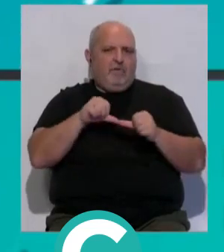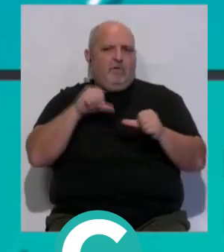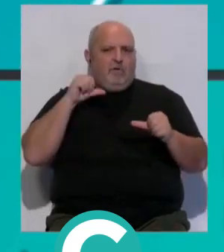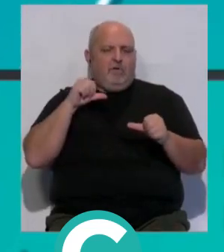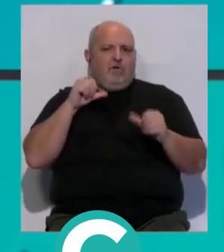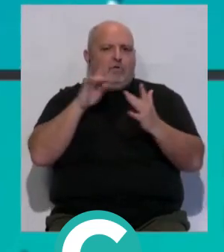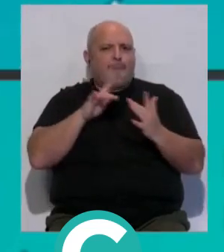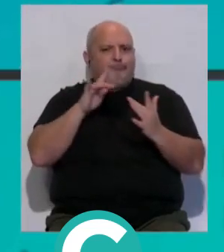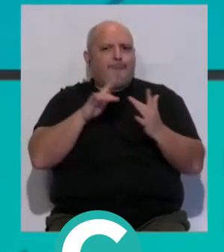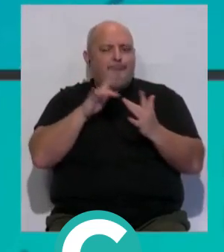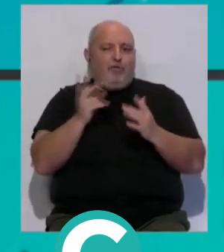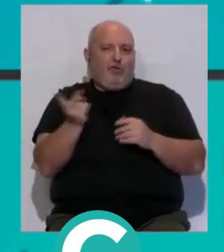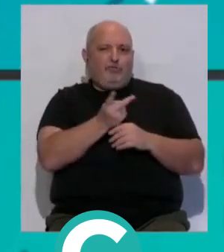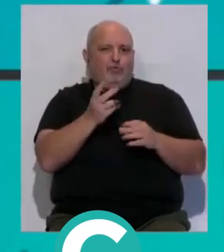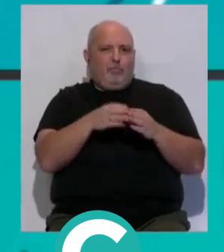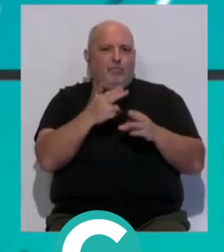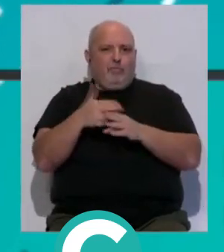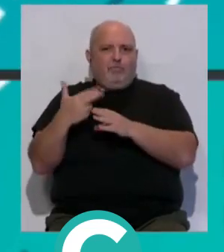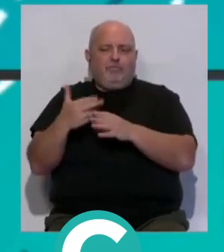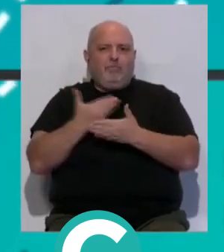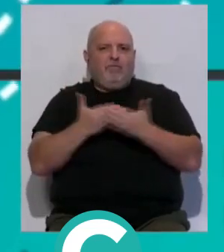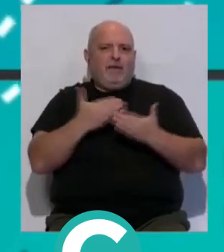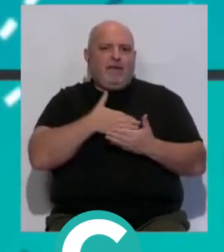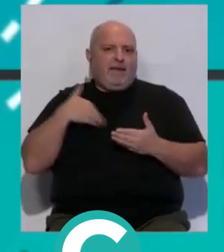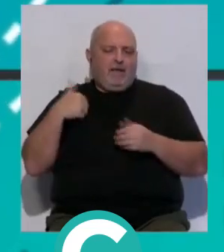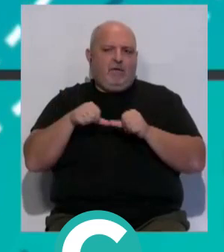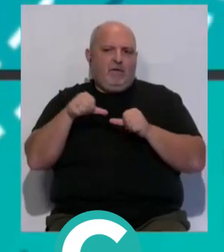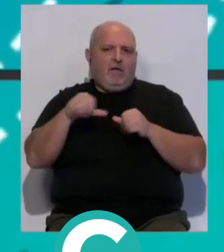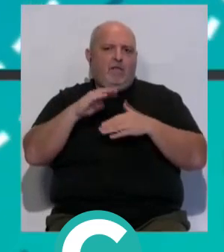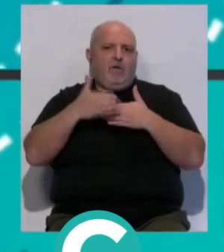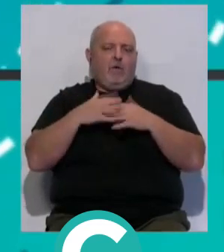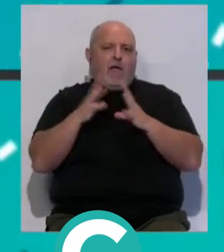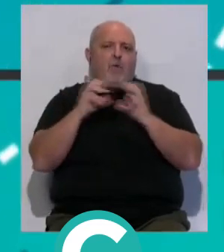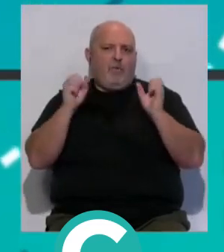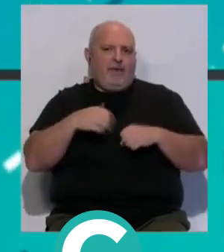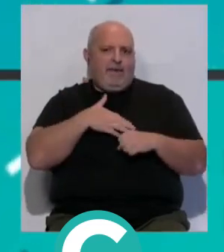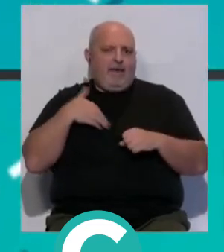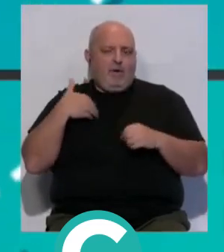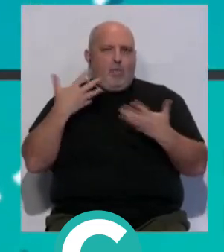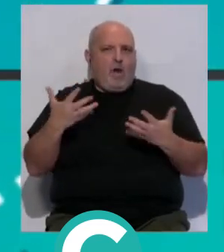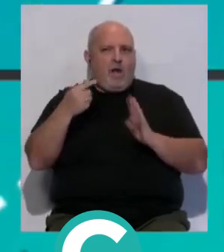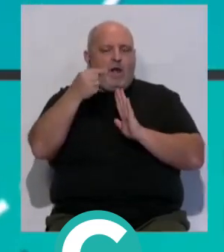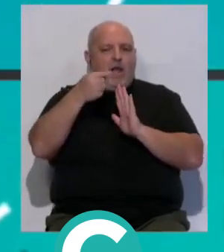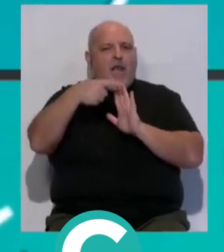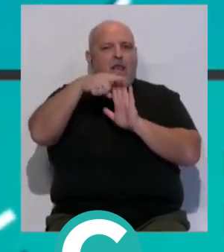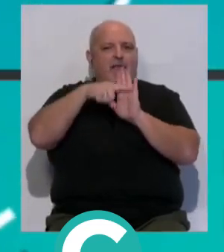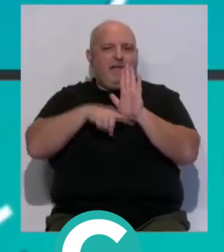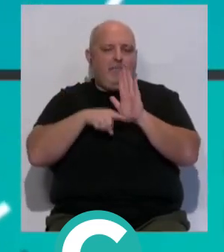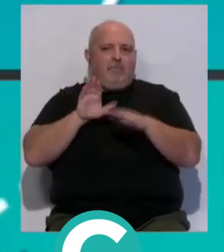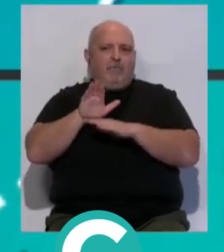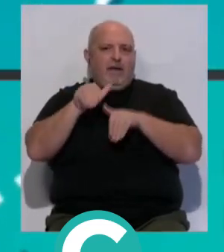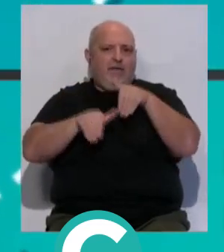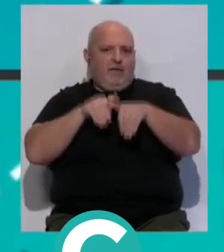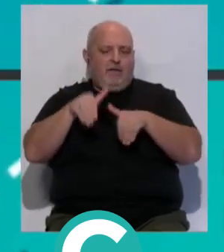contactos entre ambas formaciones, siguen confiando en cerrar un acuerdo y concrear una lista conjunta a las